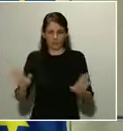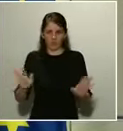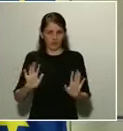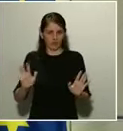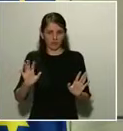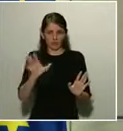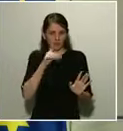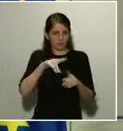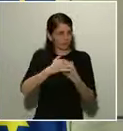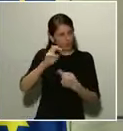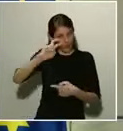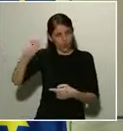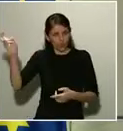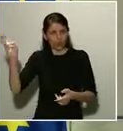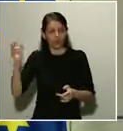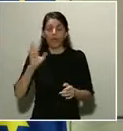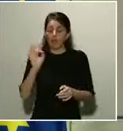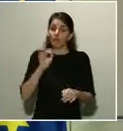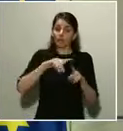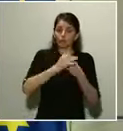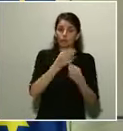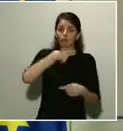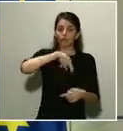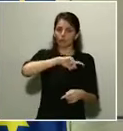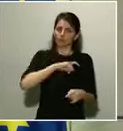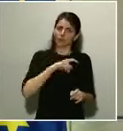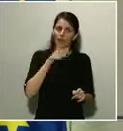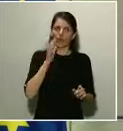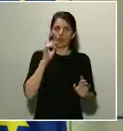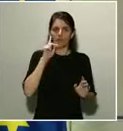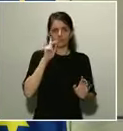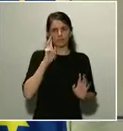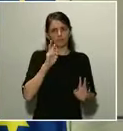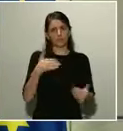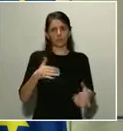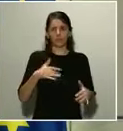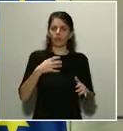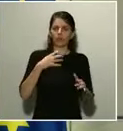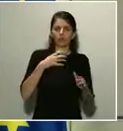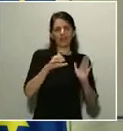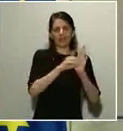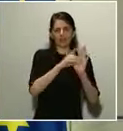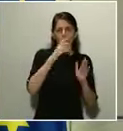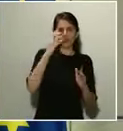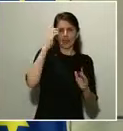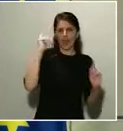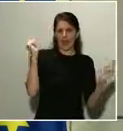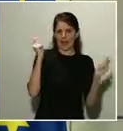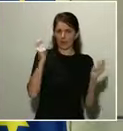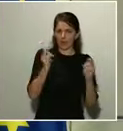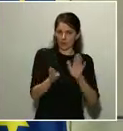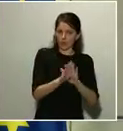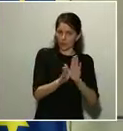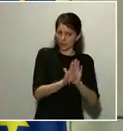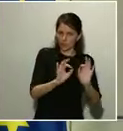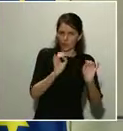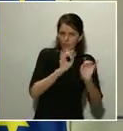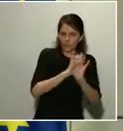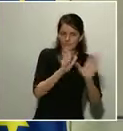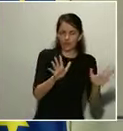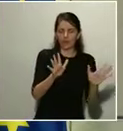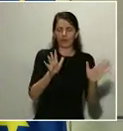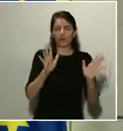estamos en una situación constitucional de vigencia del decreto de alarma, pero eso no significa, y lo he indicado hace un momento, que el